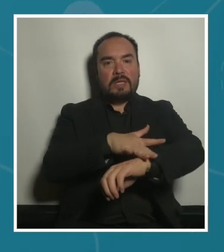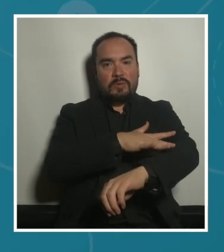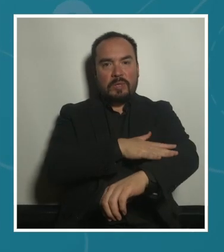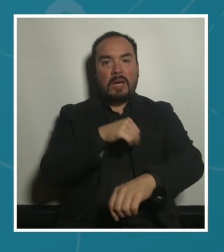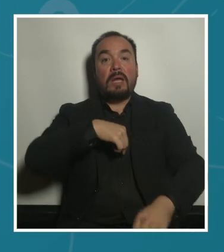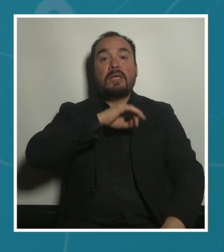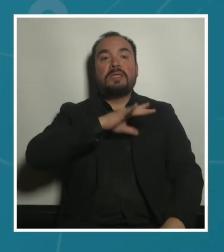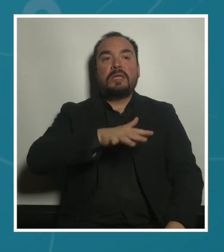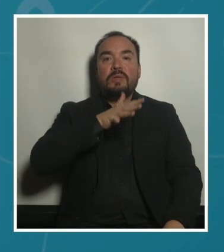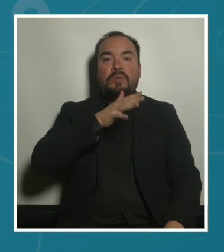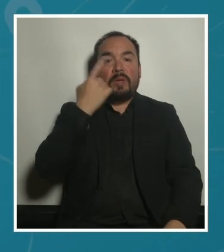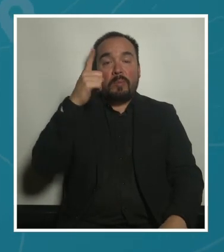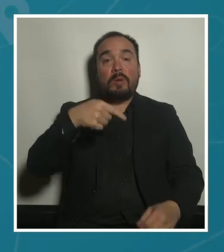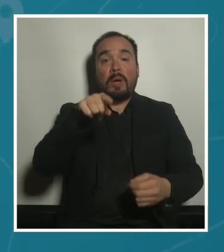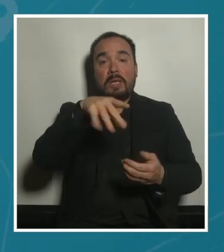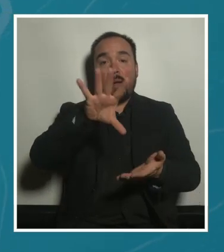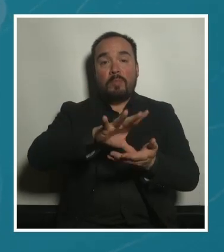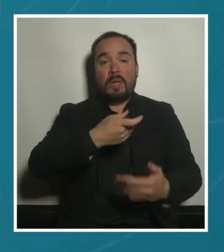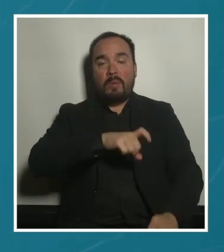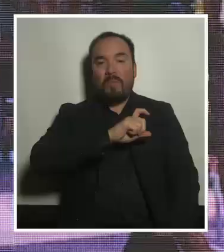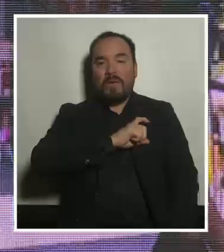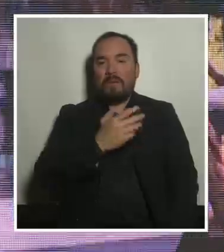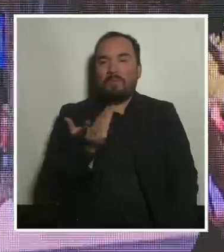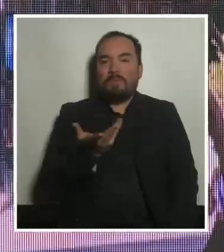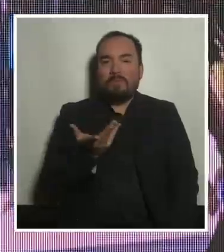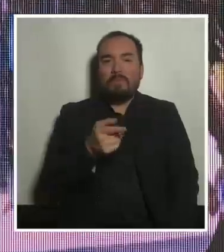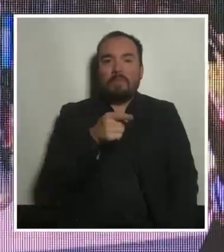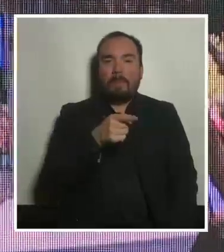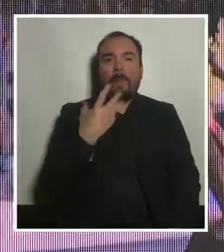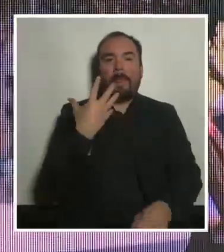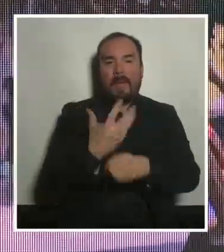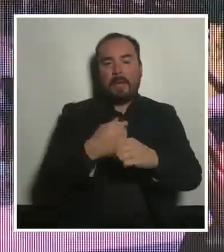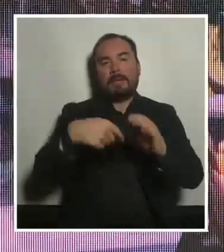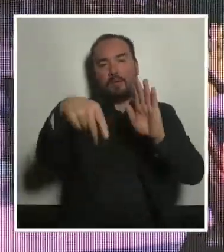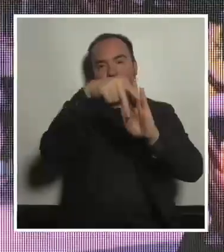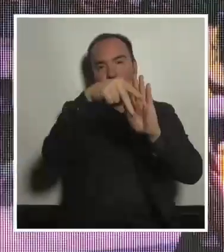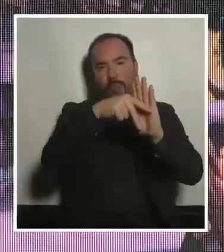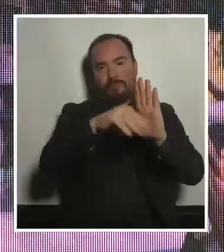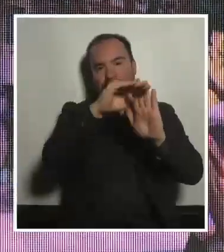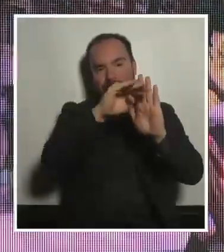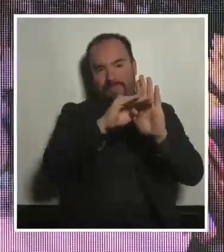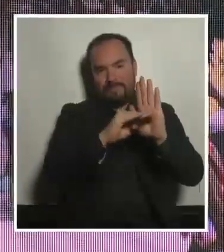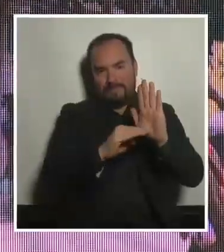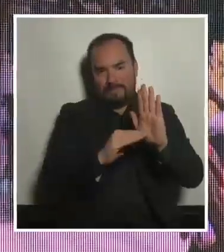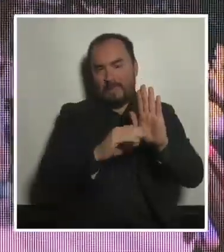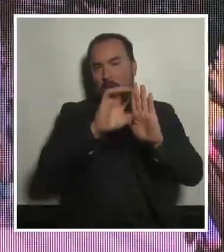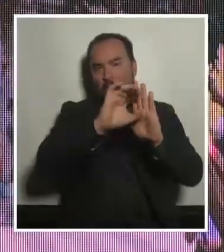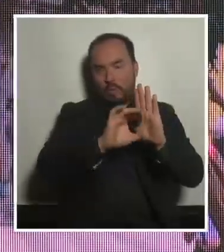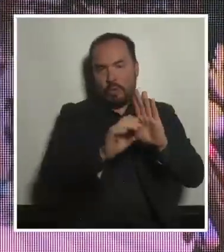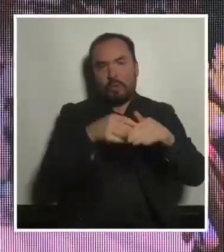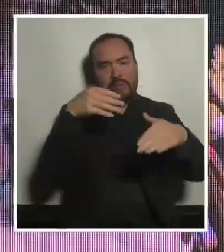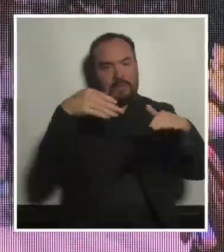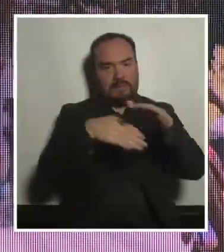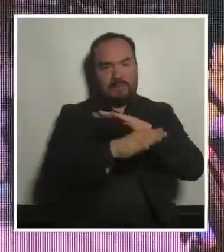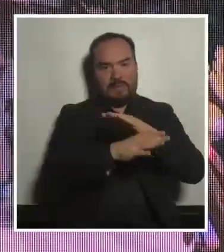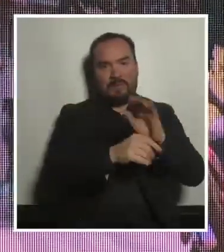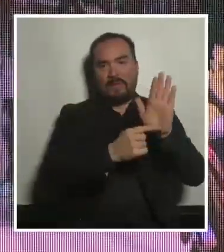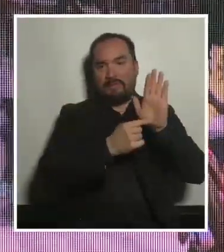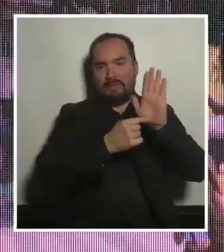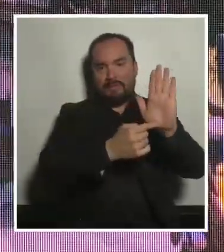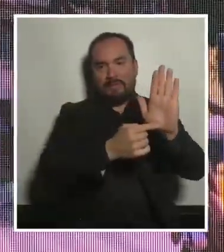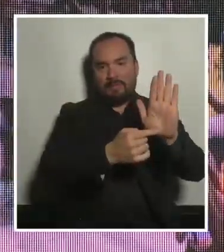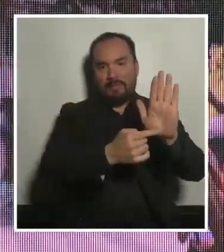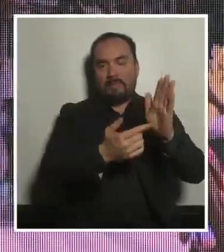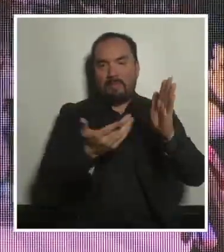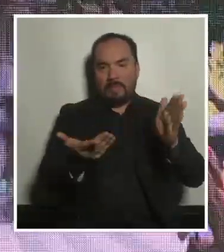Chile pero en el estado español por ejemplo hay toda una normativa unos códigos de accesibilidad que están muy centrados por